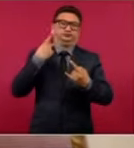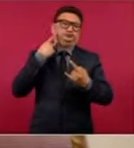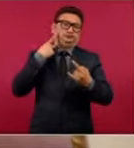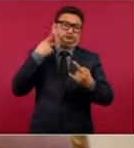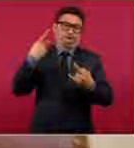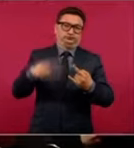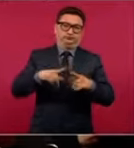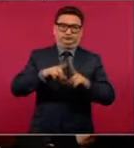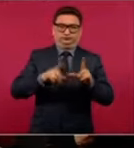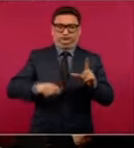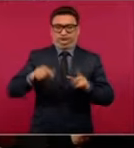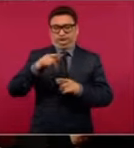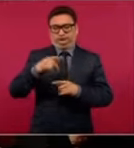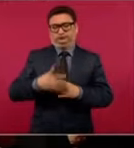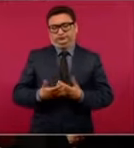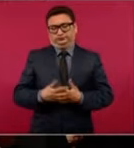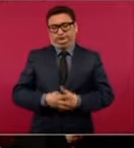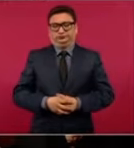país.